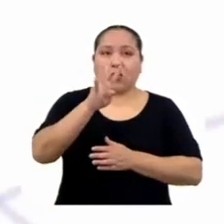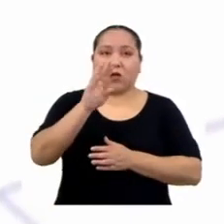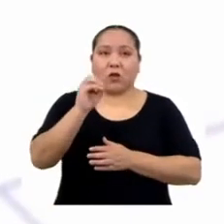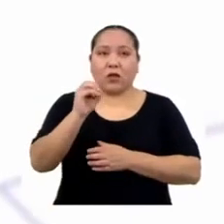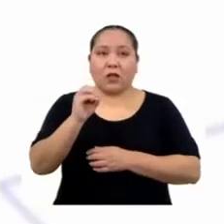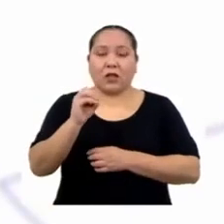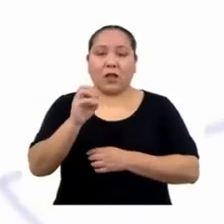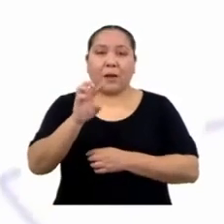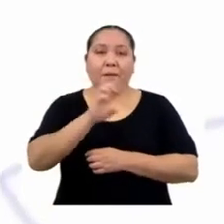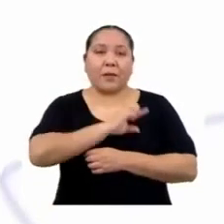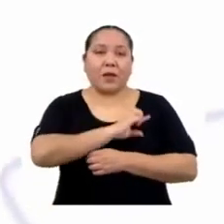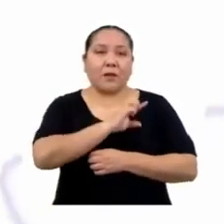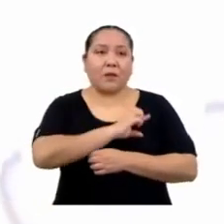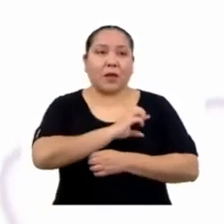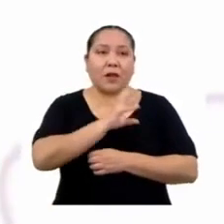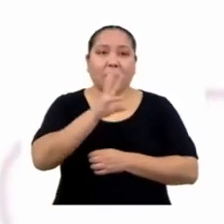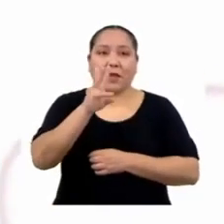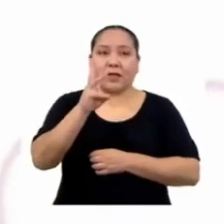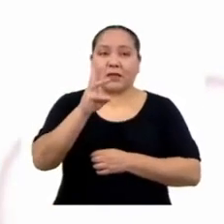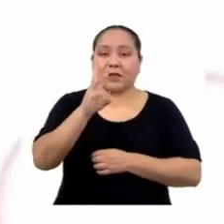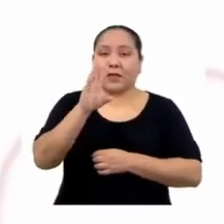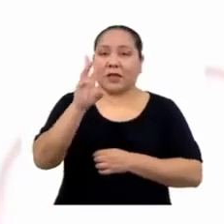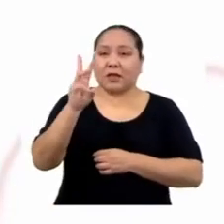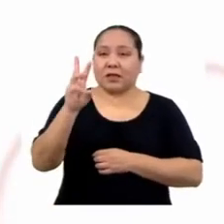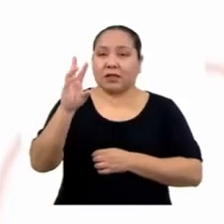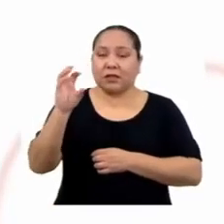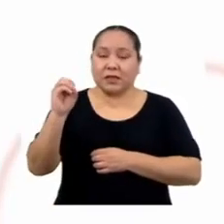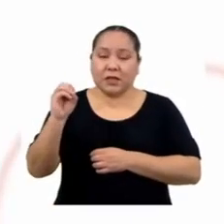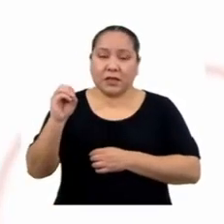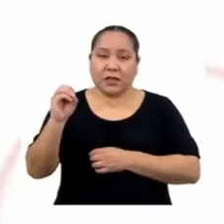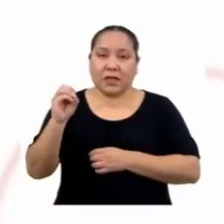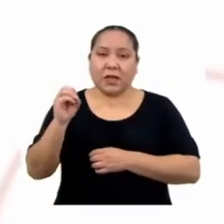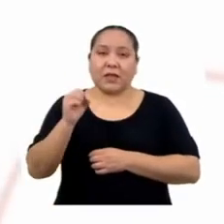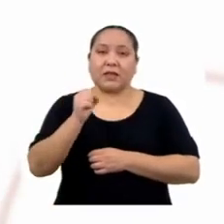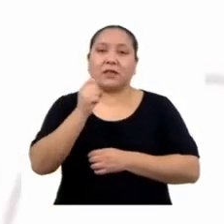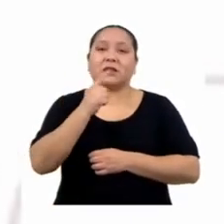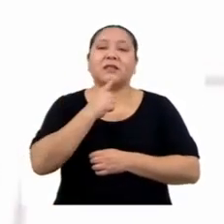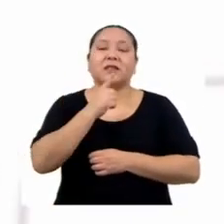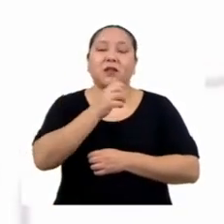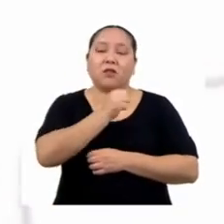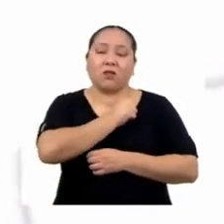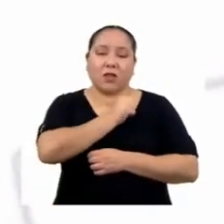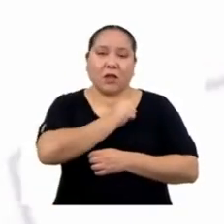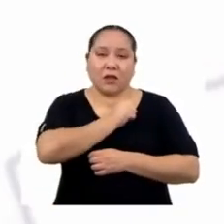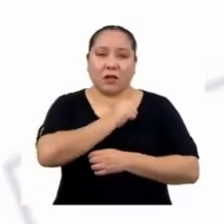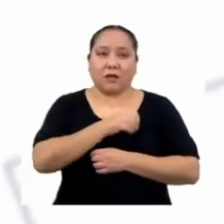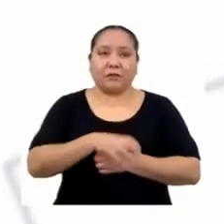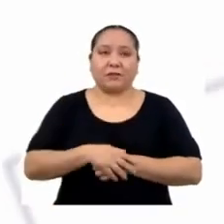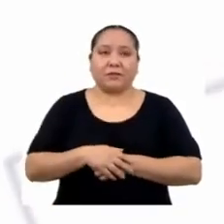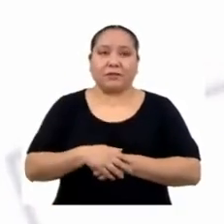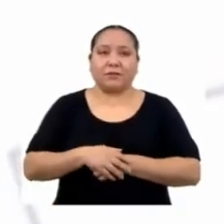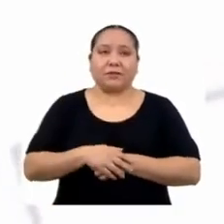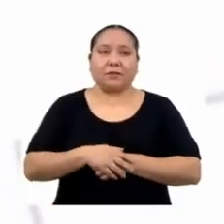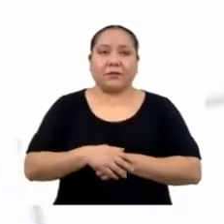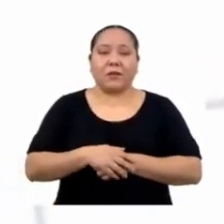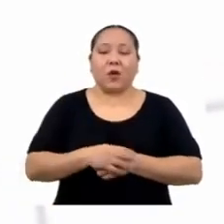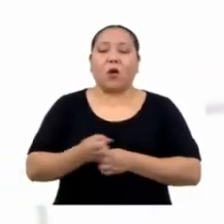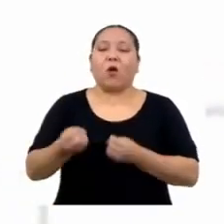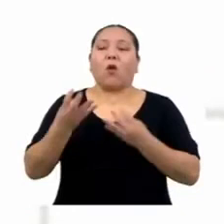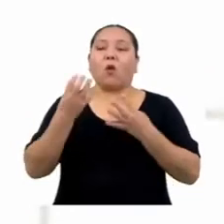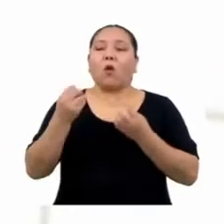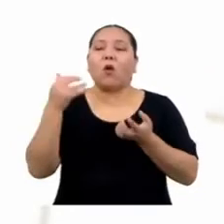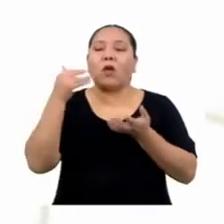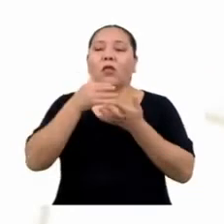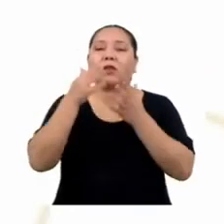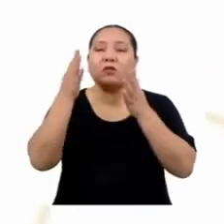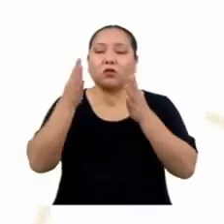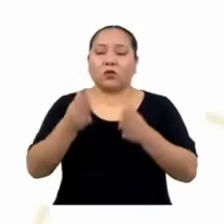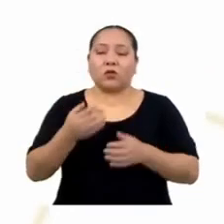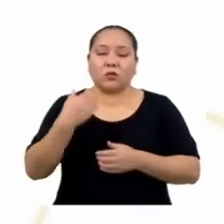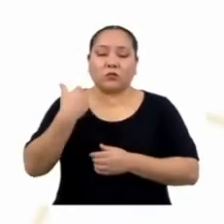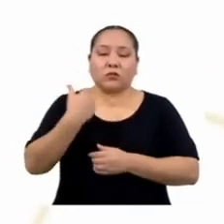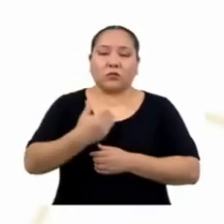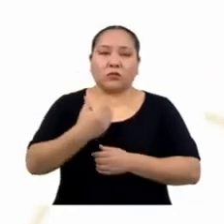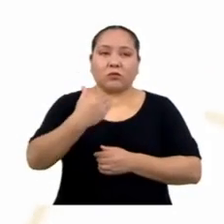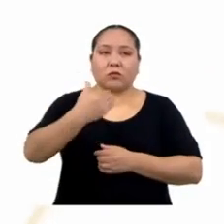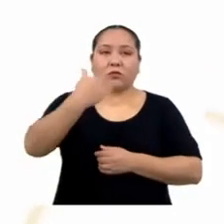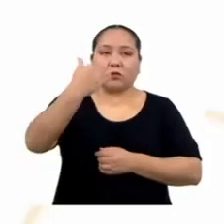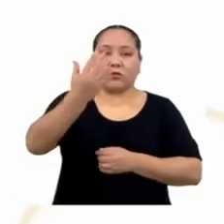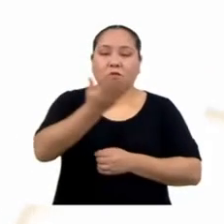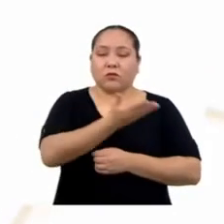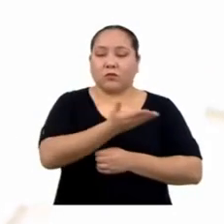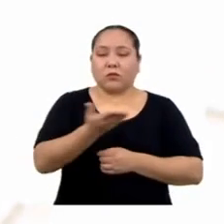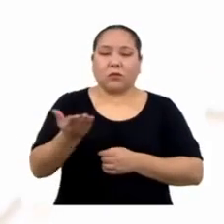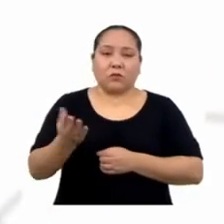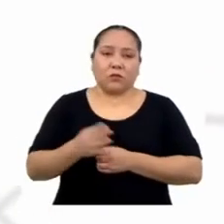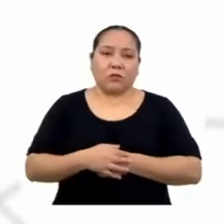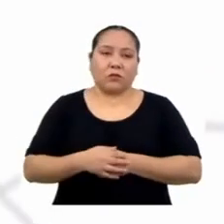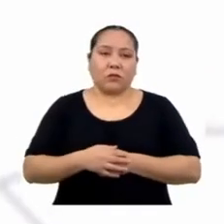primaria y 660 del nivel secundaria. Se determina la cantidad de estudiantes de cada nivel a los que se